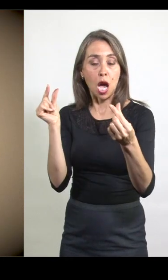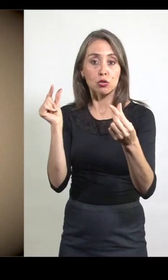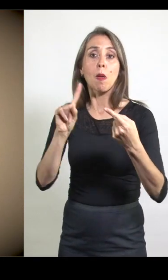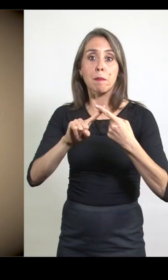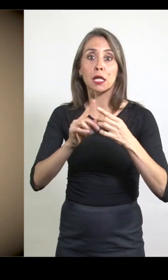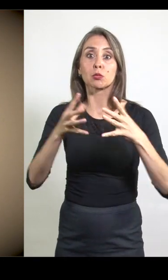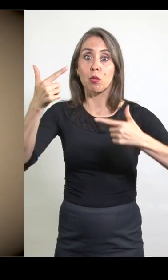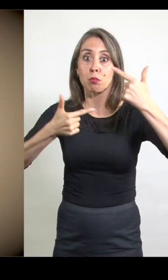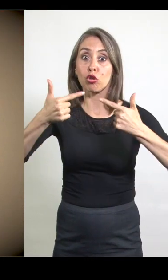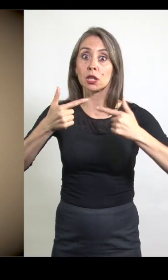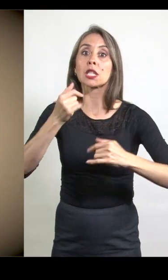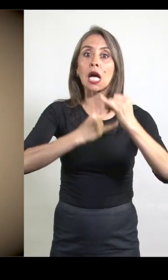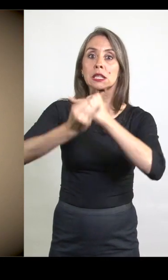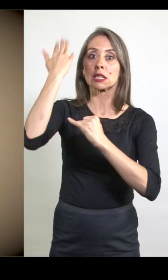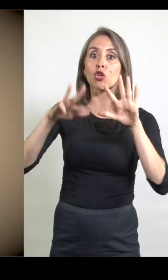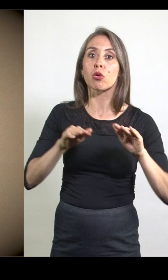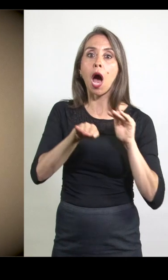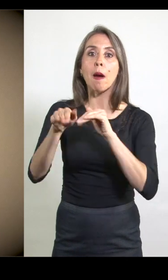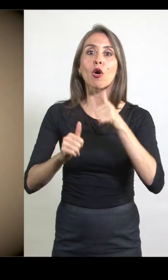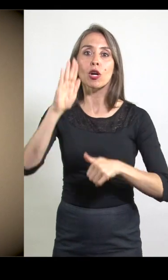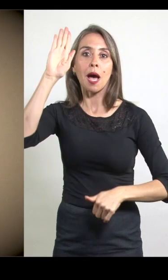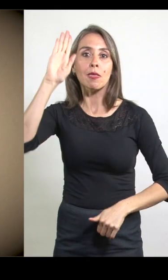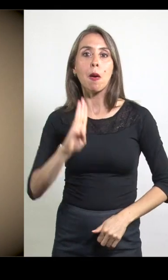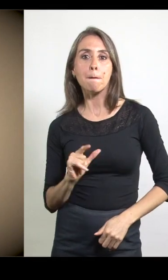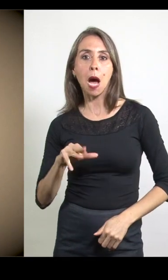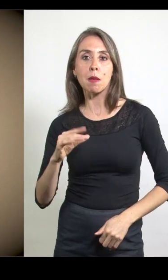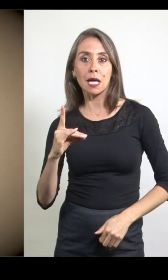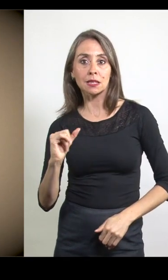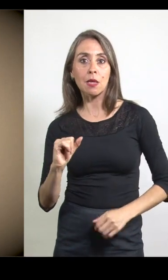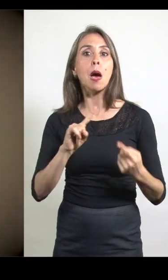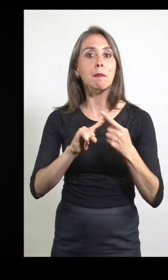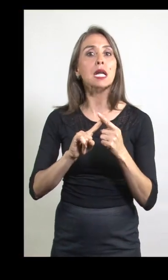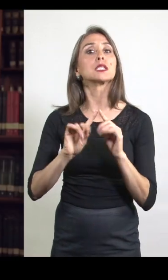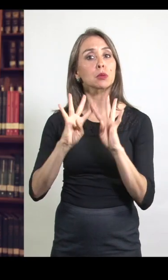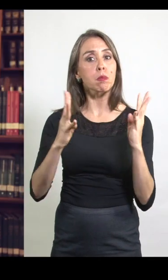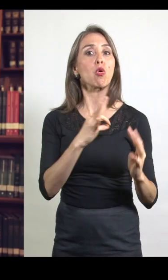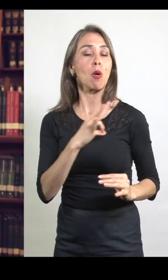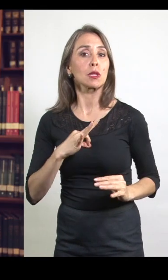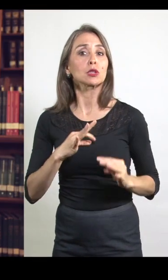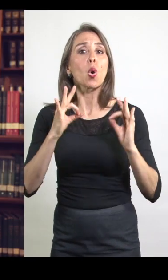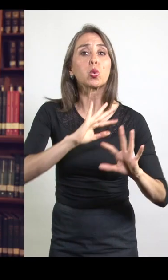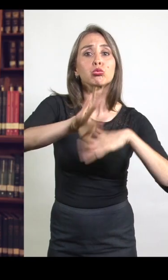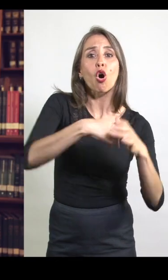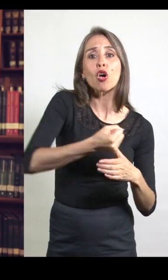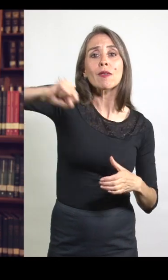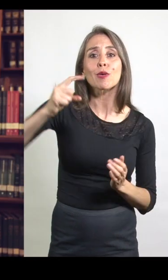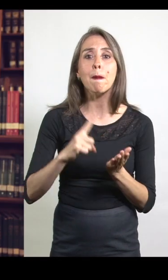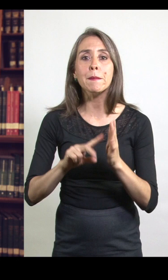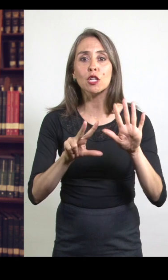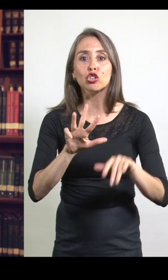político durante el siglo XIX. Apoyó la candidatura de José Manuel Balmaceda y participó en su gabinete, pero al estallar la revolución de